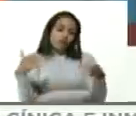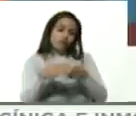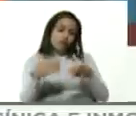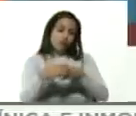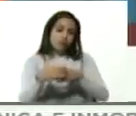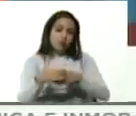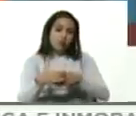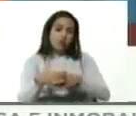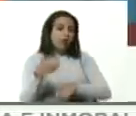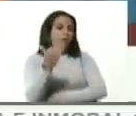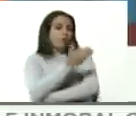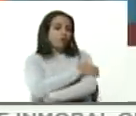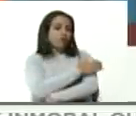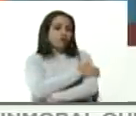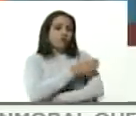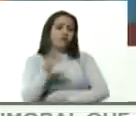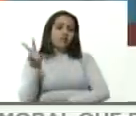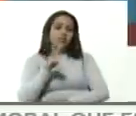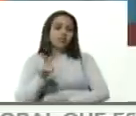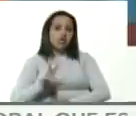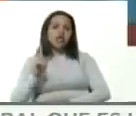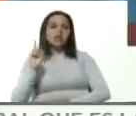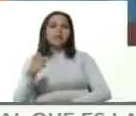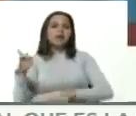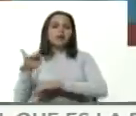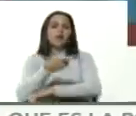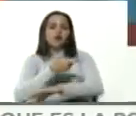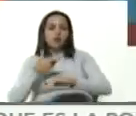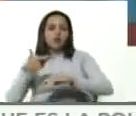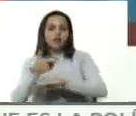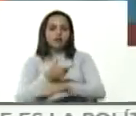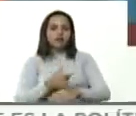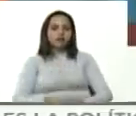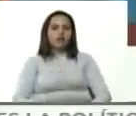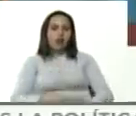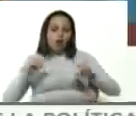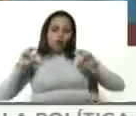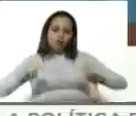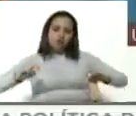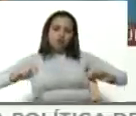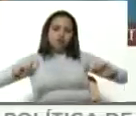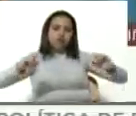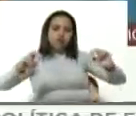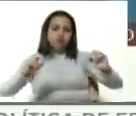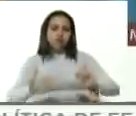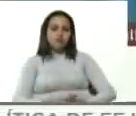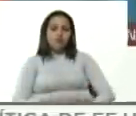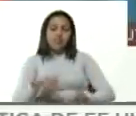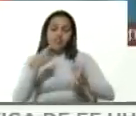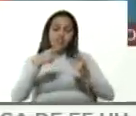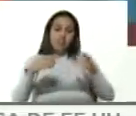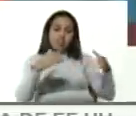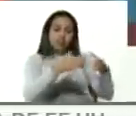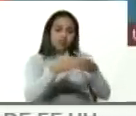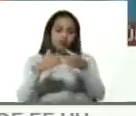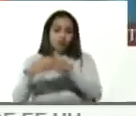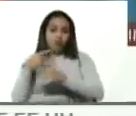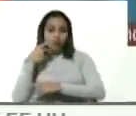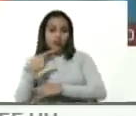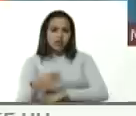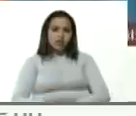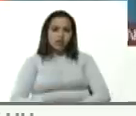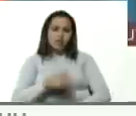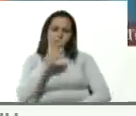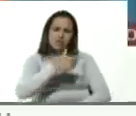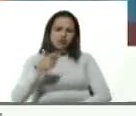de los actores políticos venezolanos al gobierno y oposición representados en varios partidos ex candidatos presidenciales